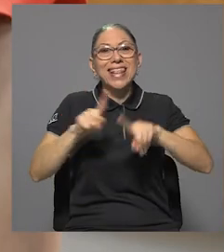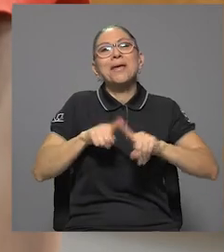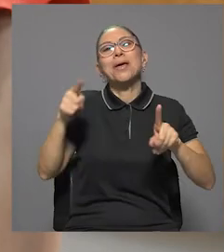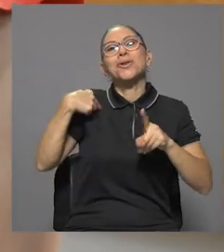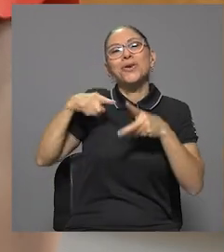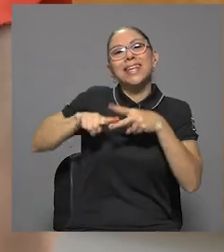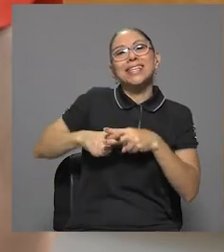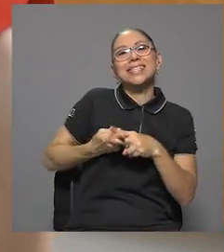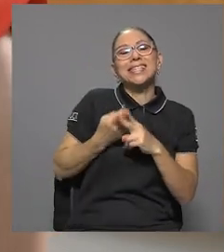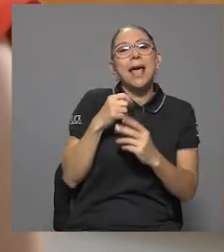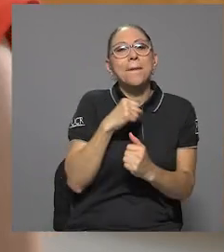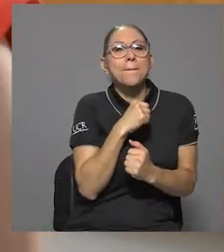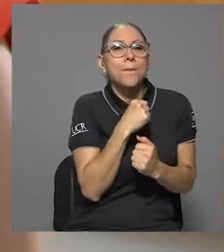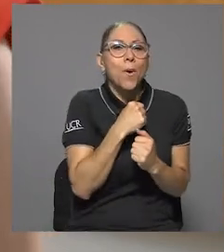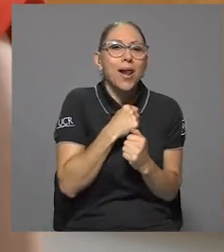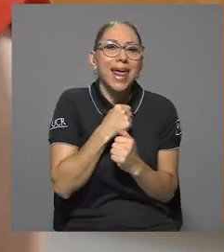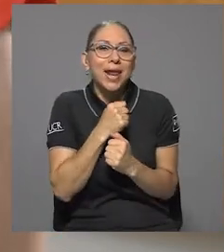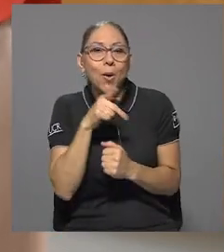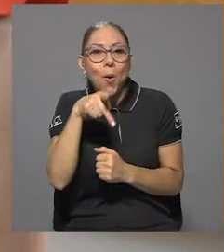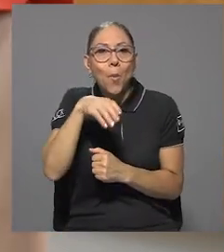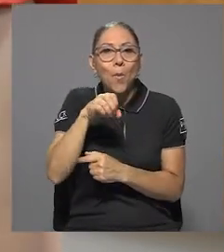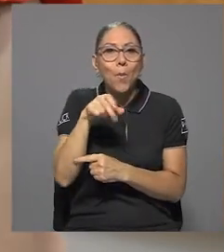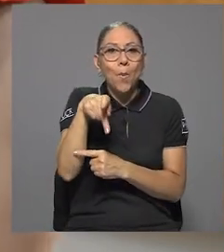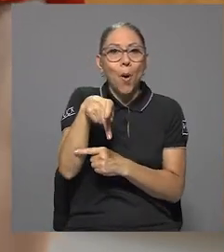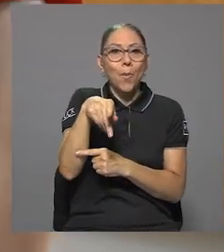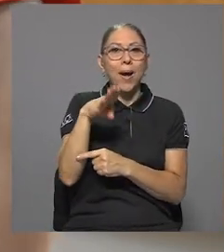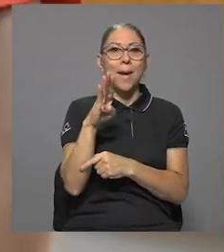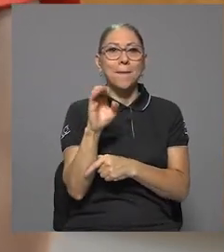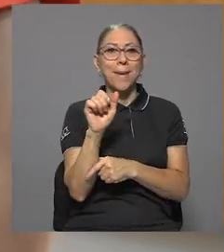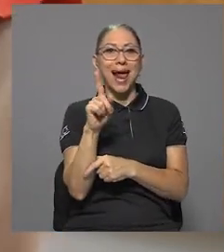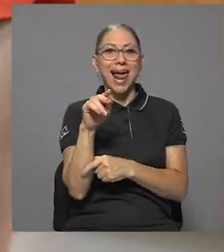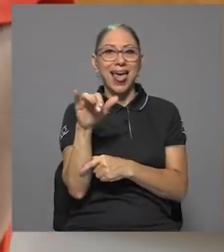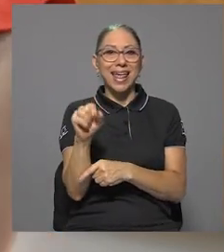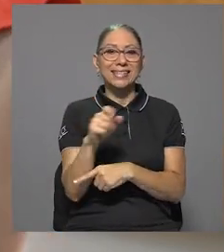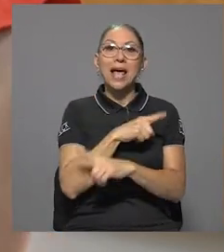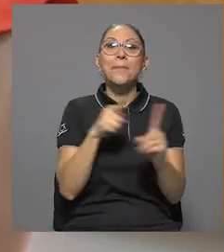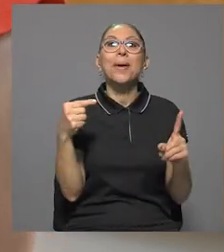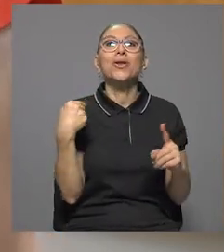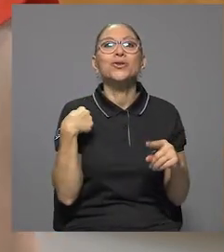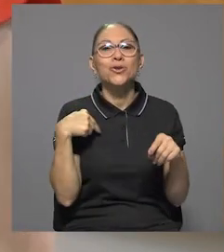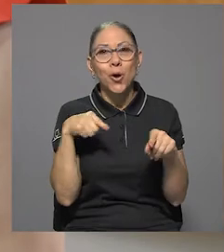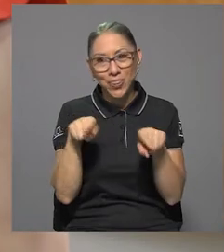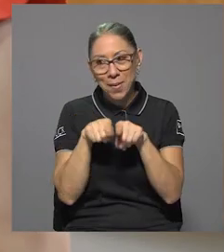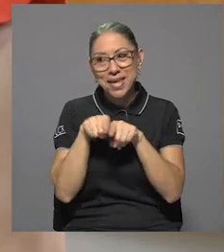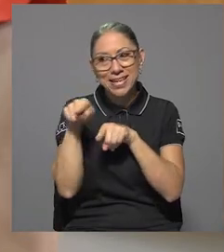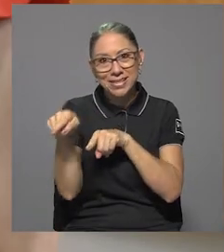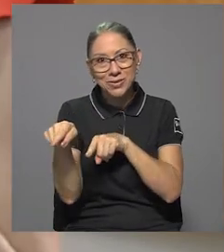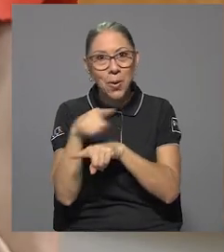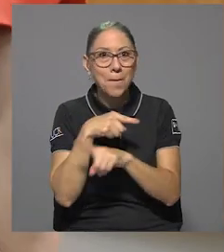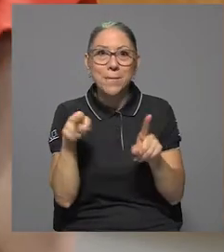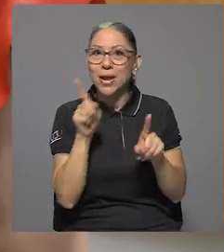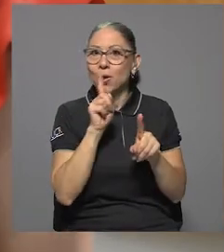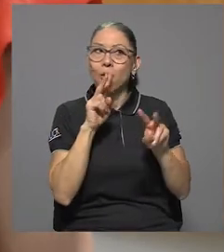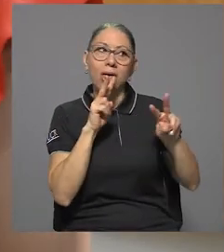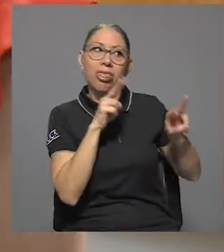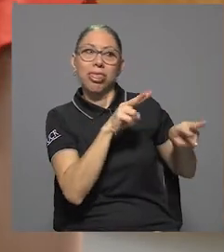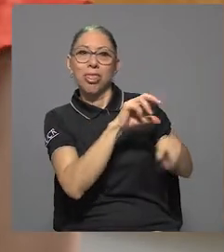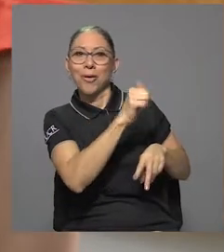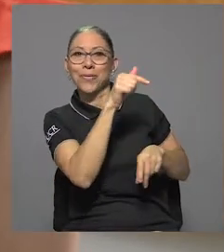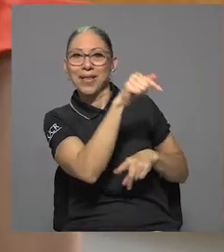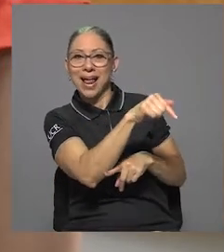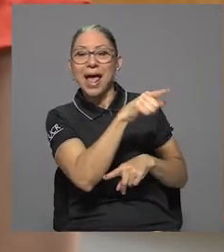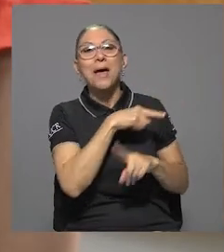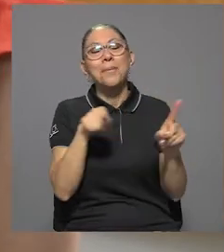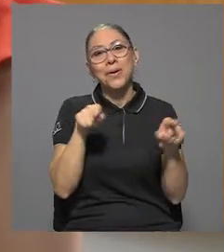pop, baladas, pero yo quiero también no descuidar esa parte que es muy mía, pero igual también